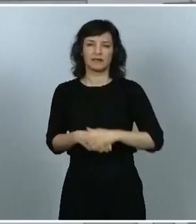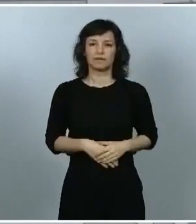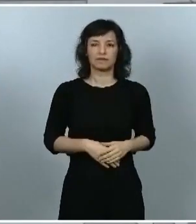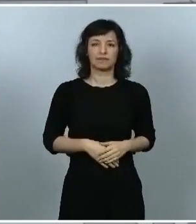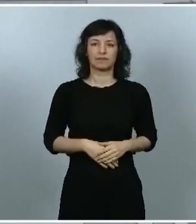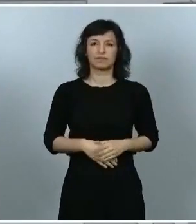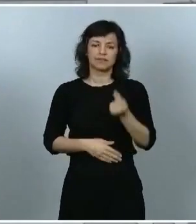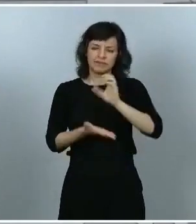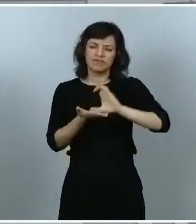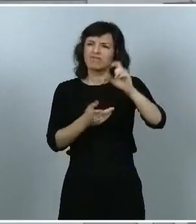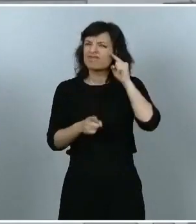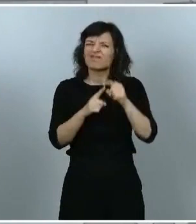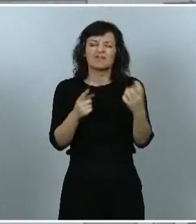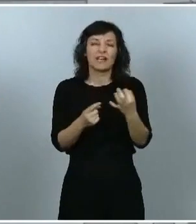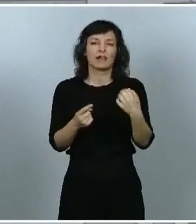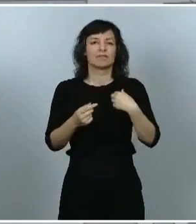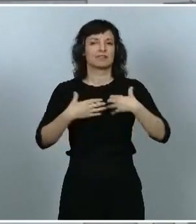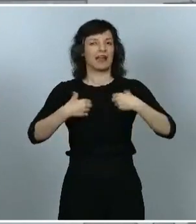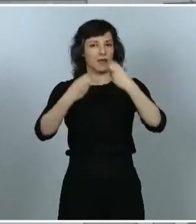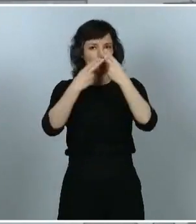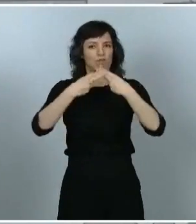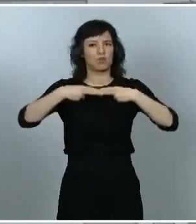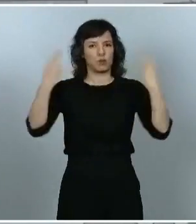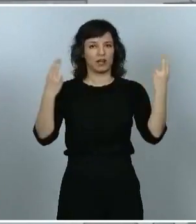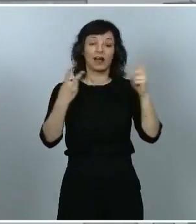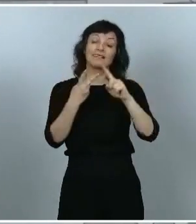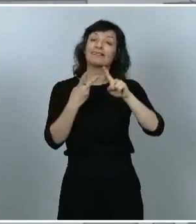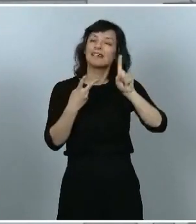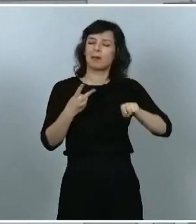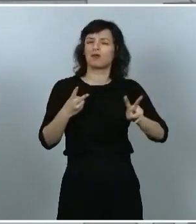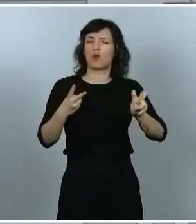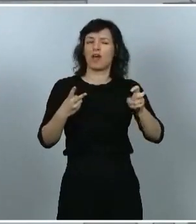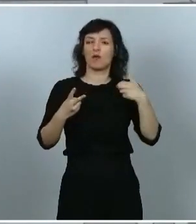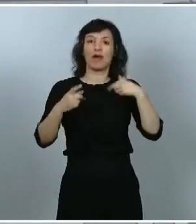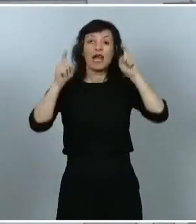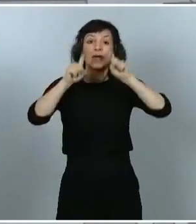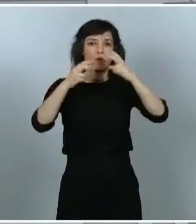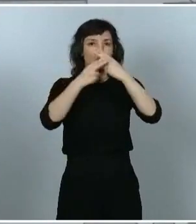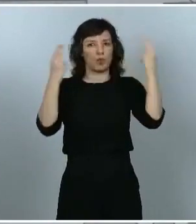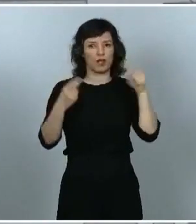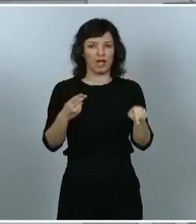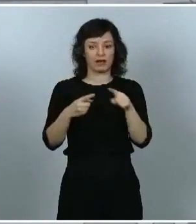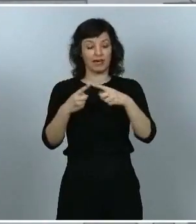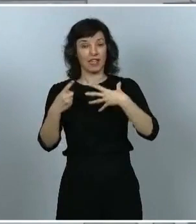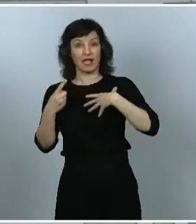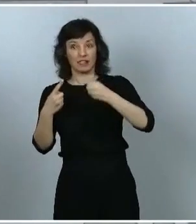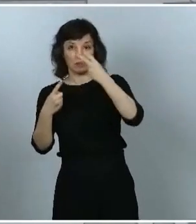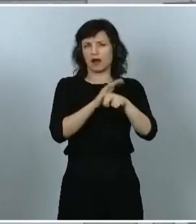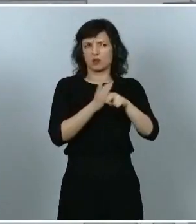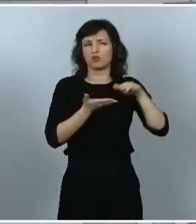y también, y esta es la principal de las novedades, a la educación pública. Sanidad pública, educación pública.